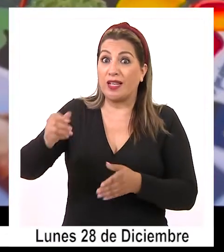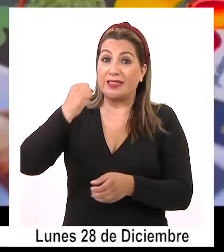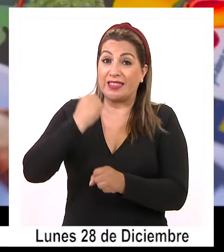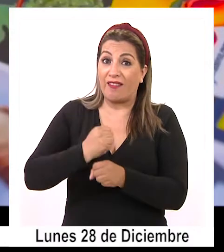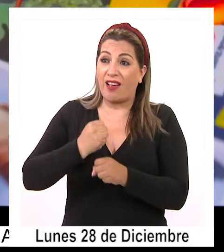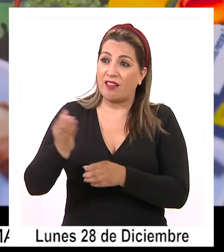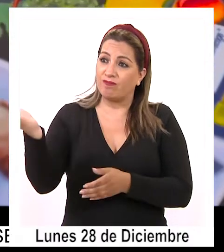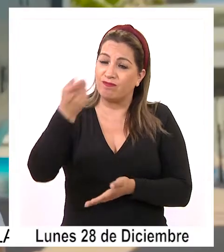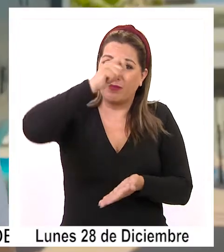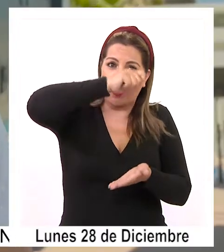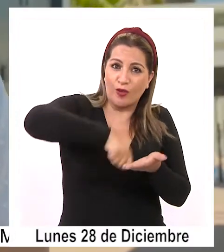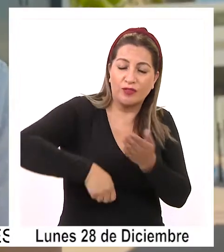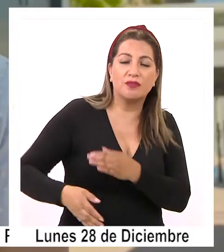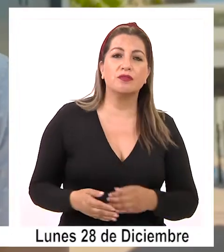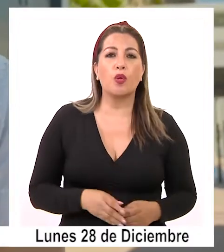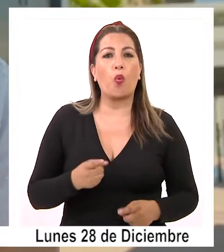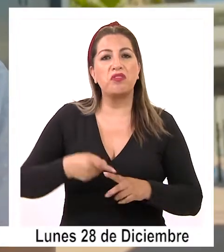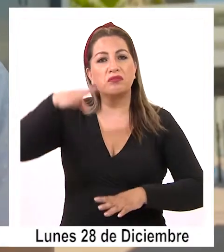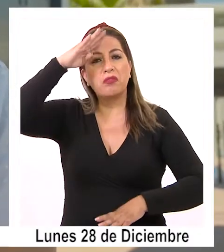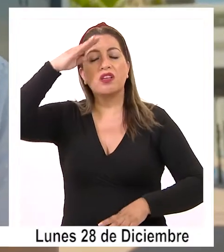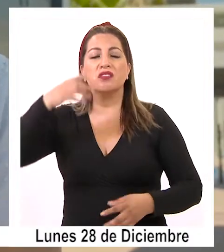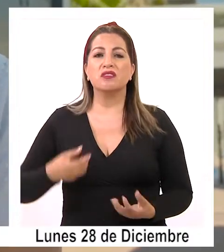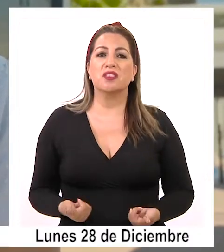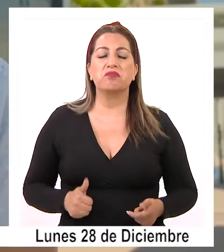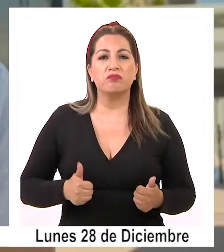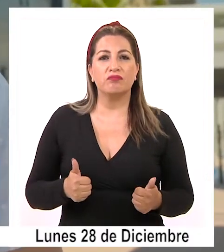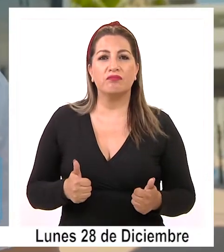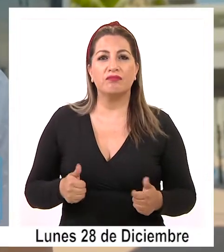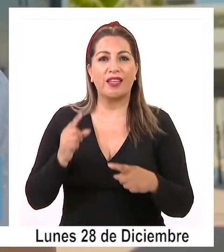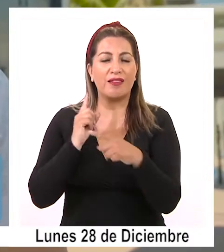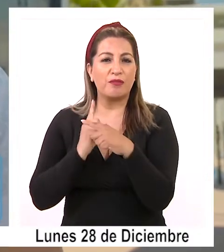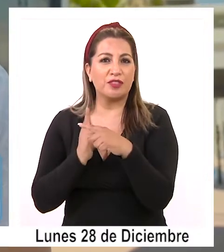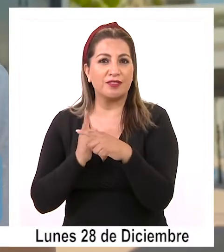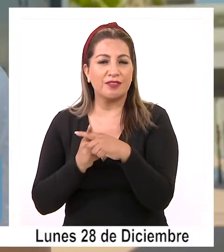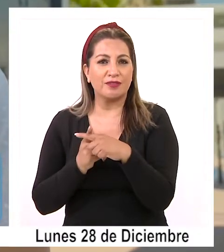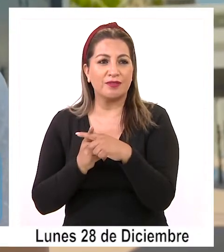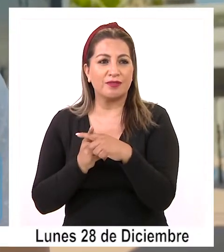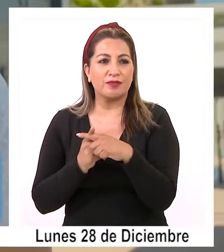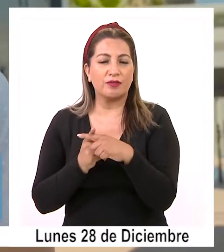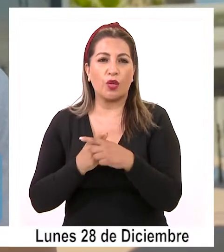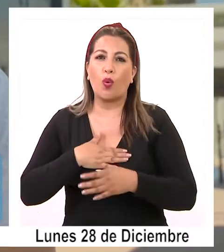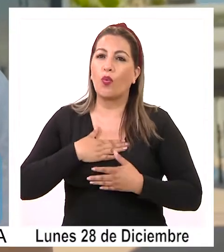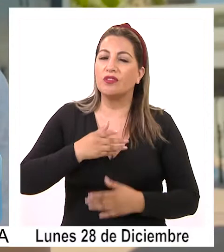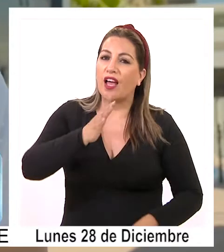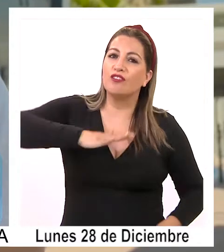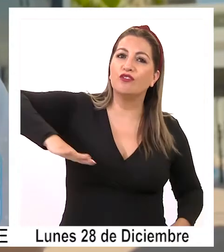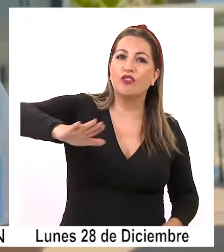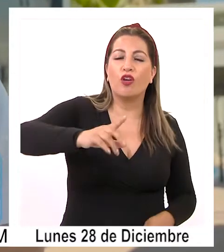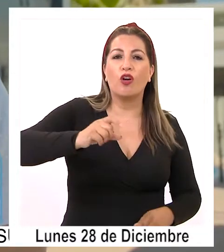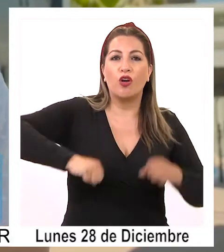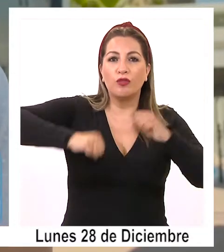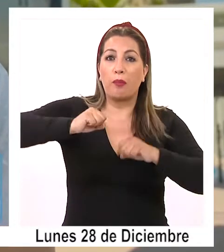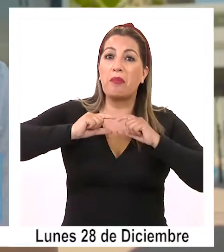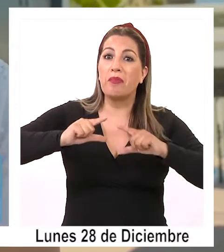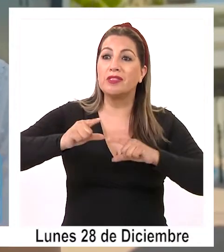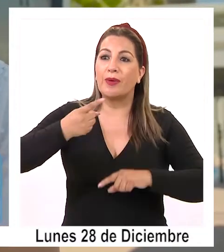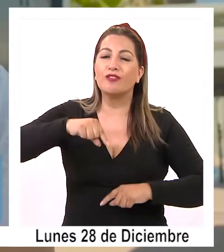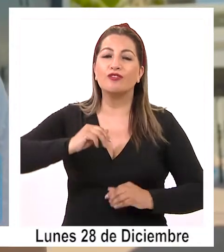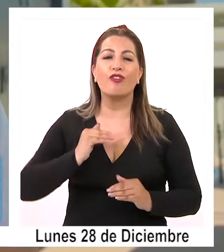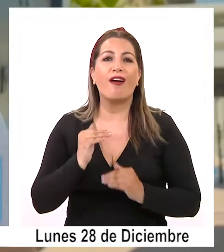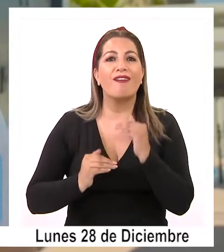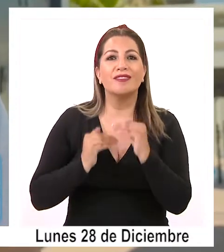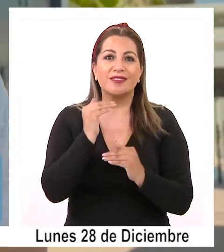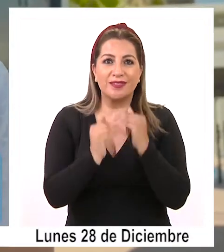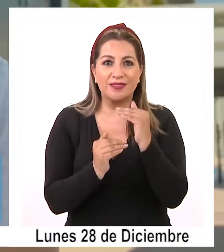personal. Una experiencia grata, algo positivo y que nos ayuda a todos los emprendedores para el crecimiento, que